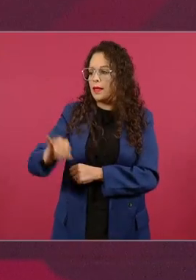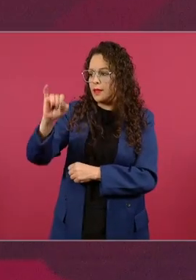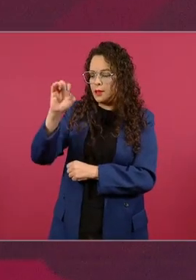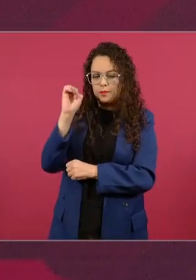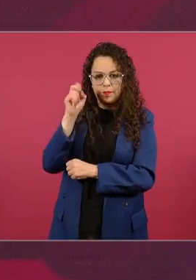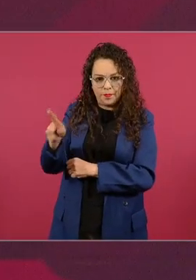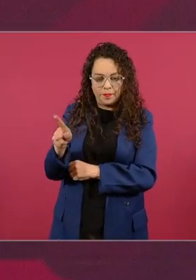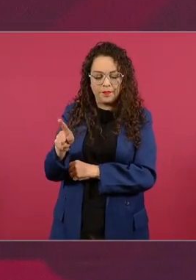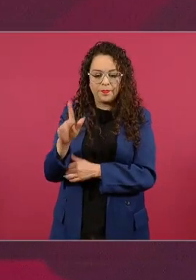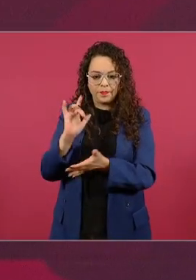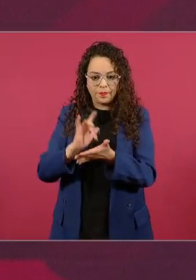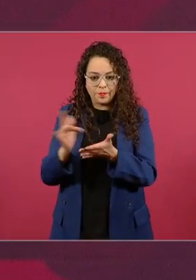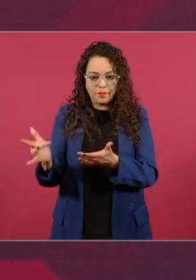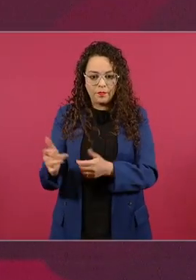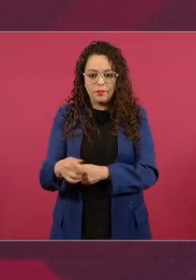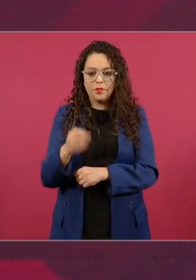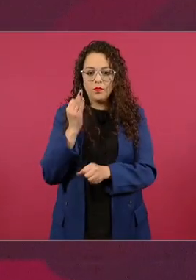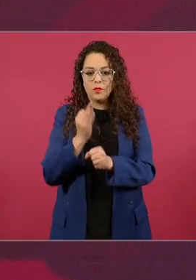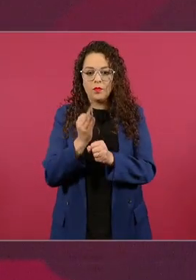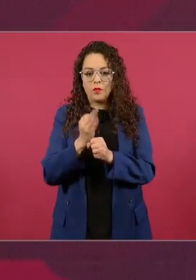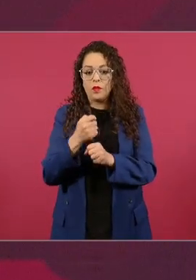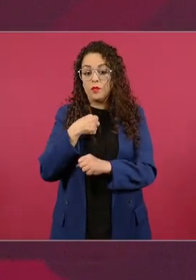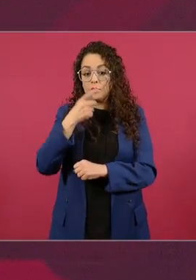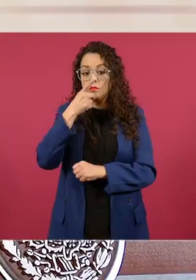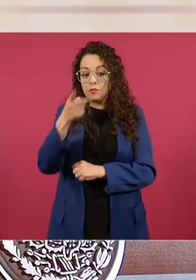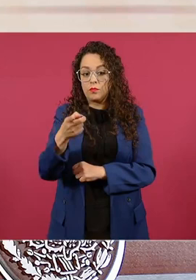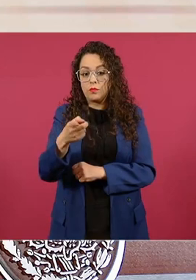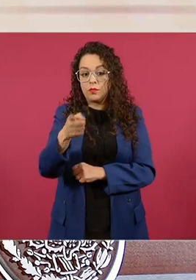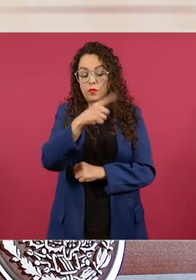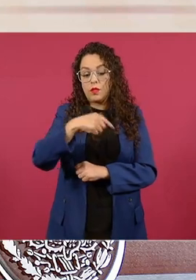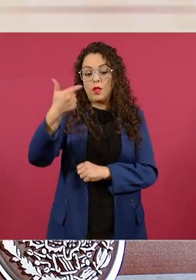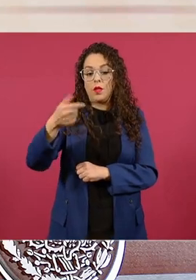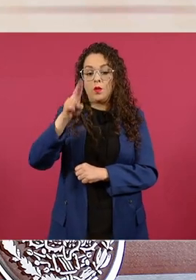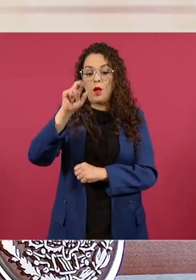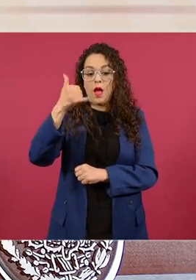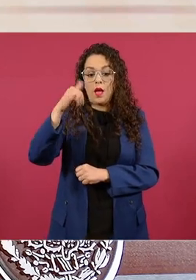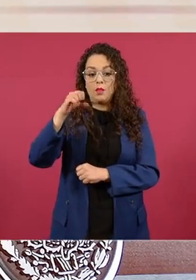informar pero se están haciendo varias cosas en beneficio de Guaymas